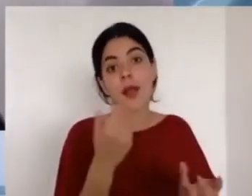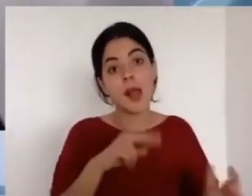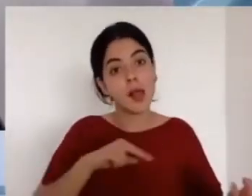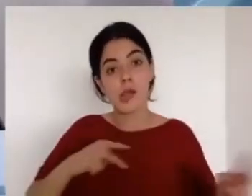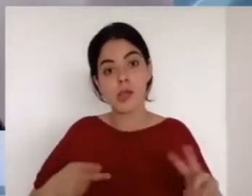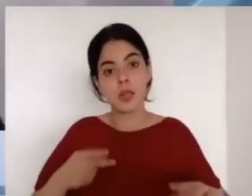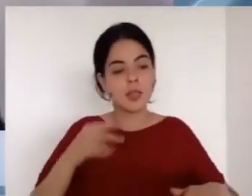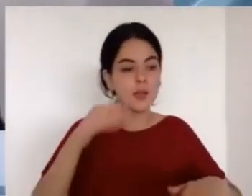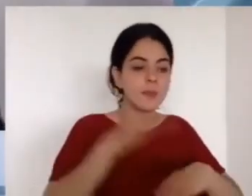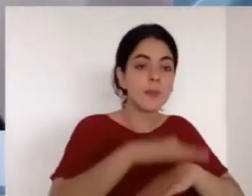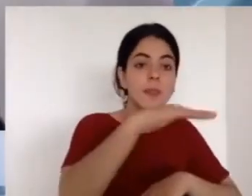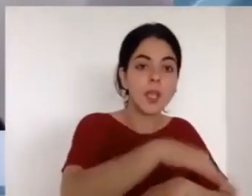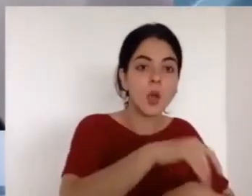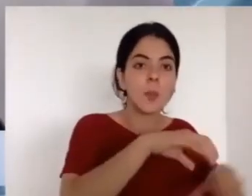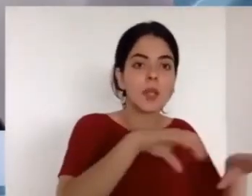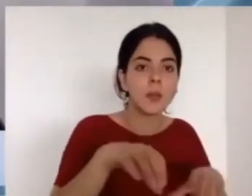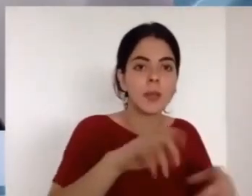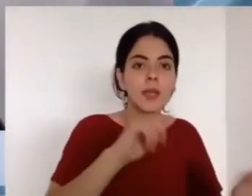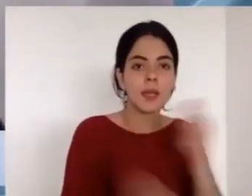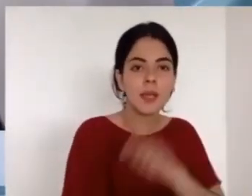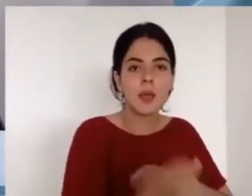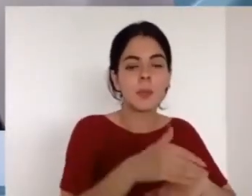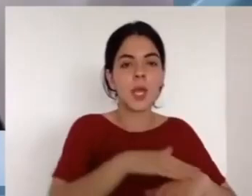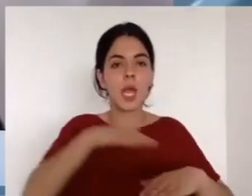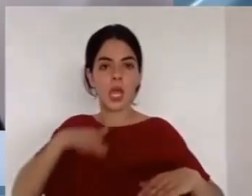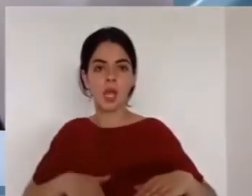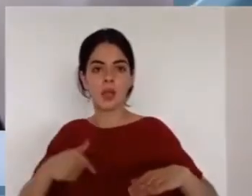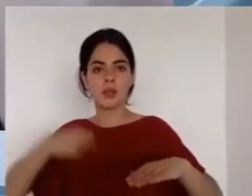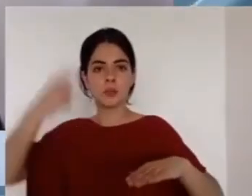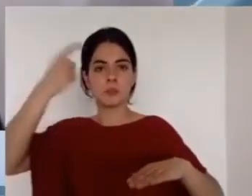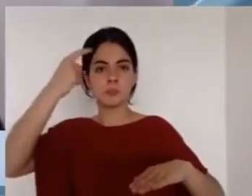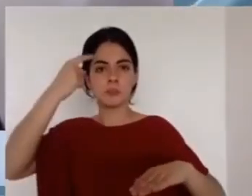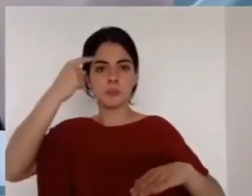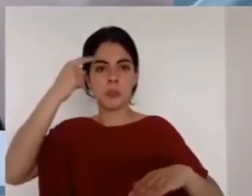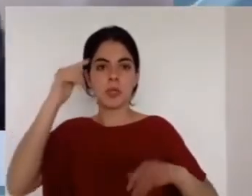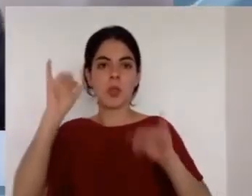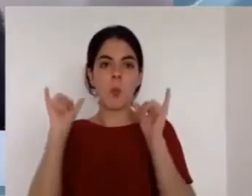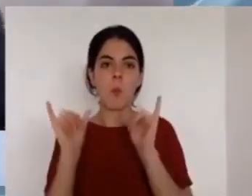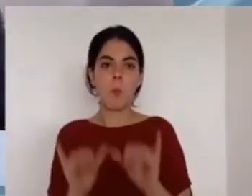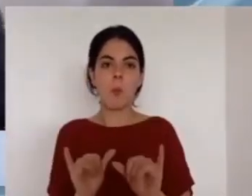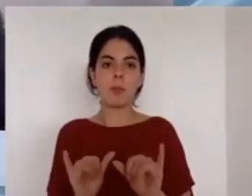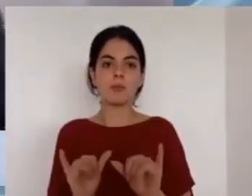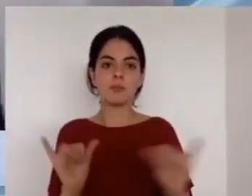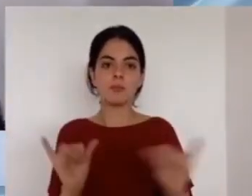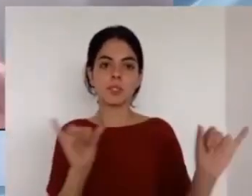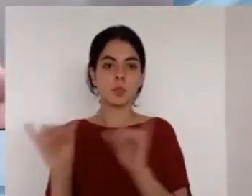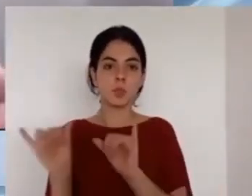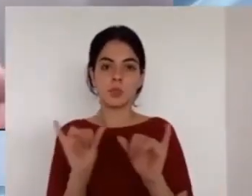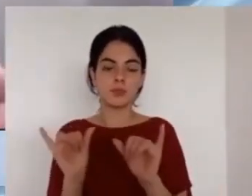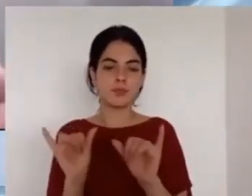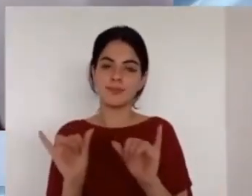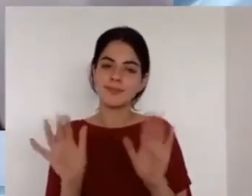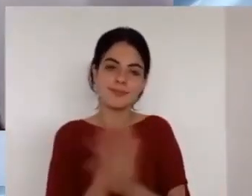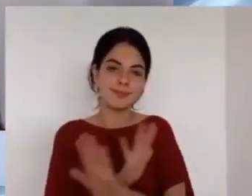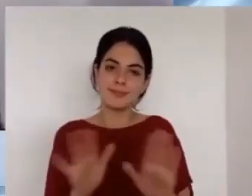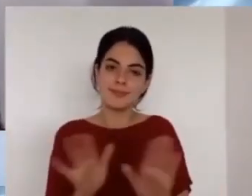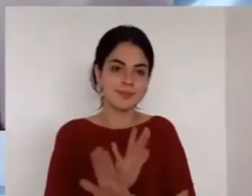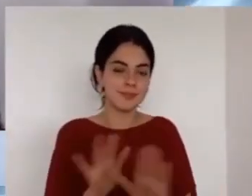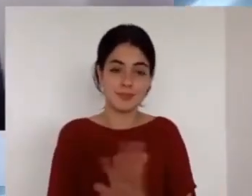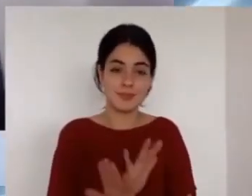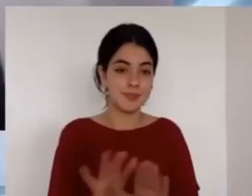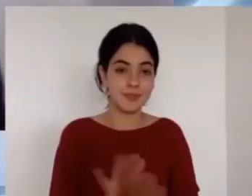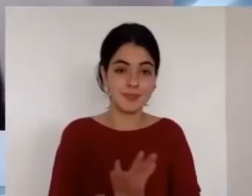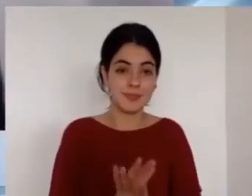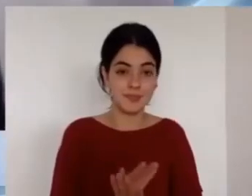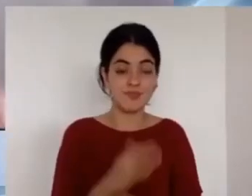y la conversión la conversión que es un cambio en la manera de